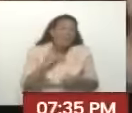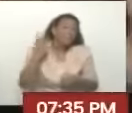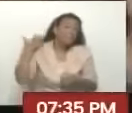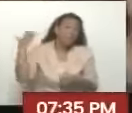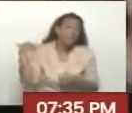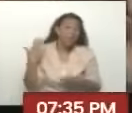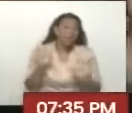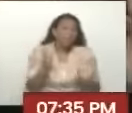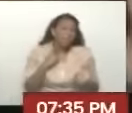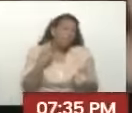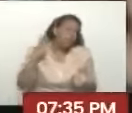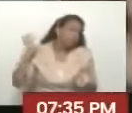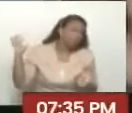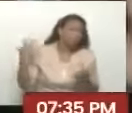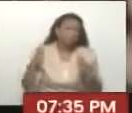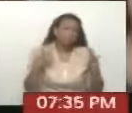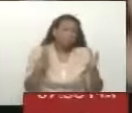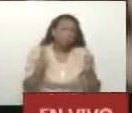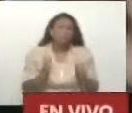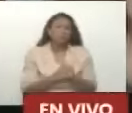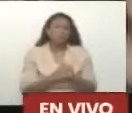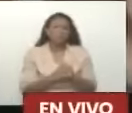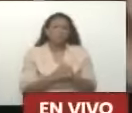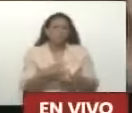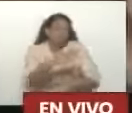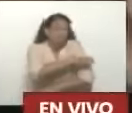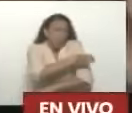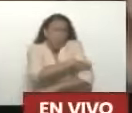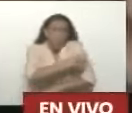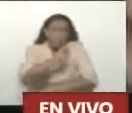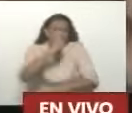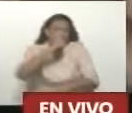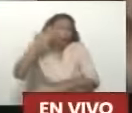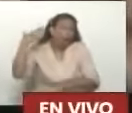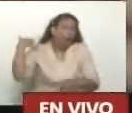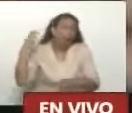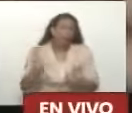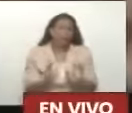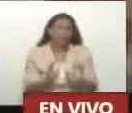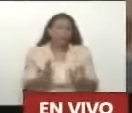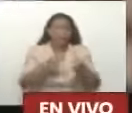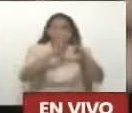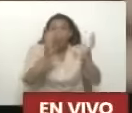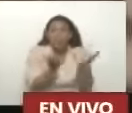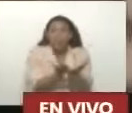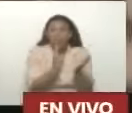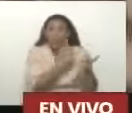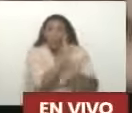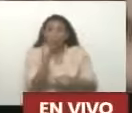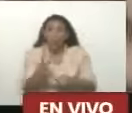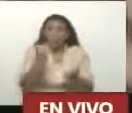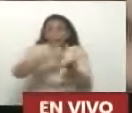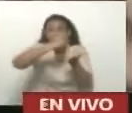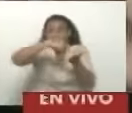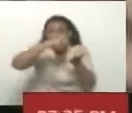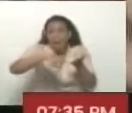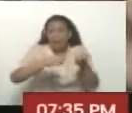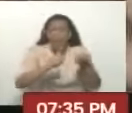Digamos De derecha Como el movimiento Ecológico El movimiento Lápiz